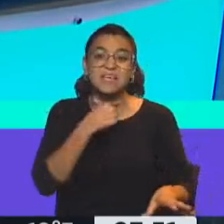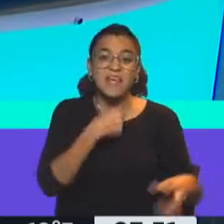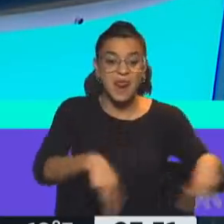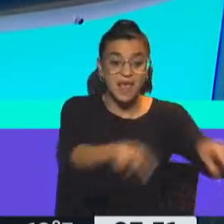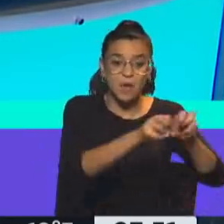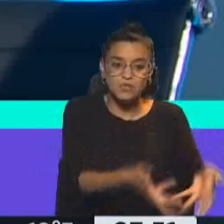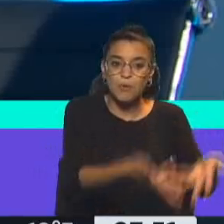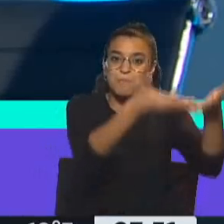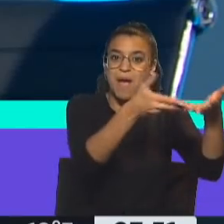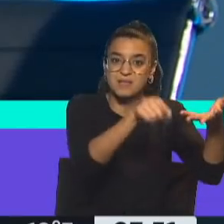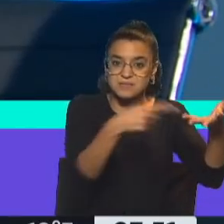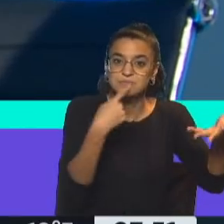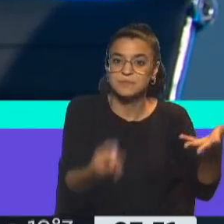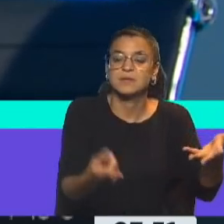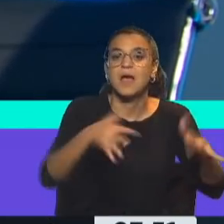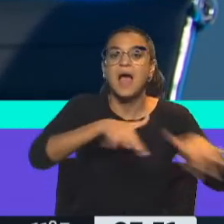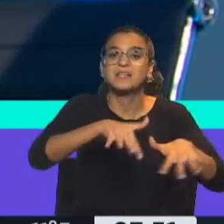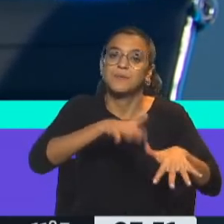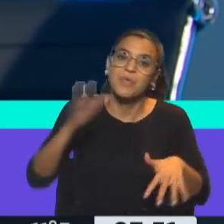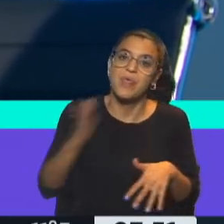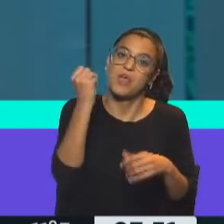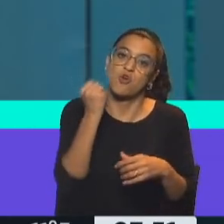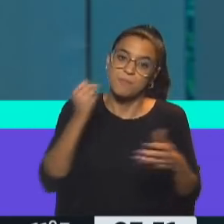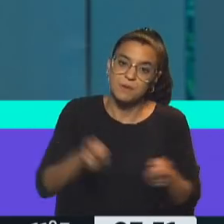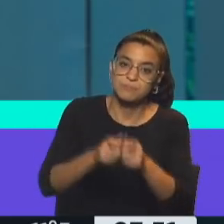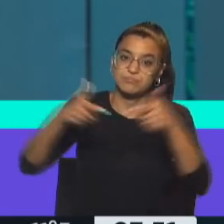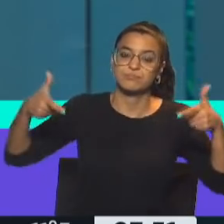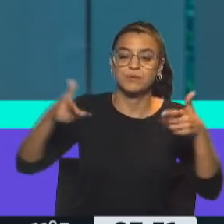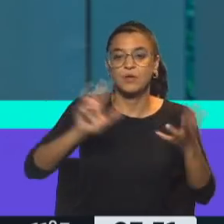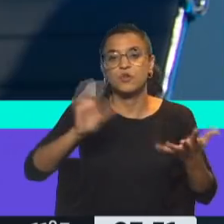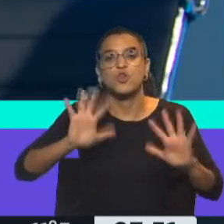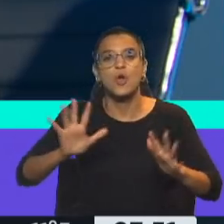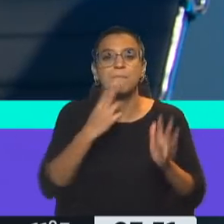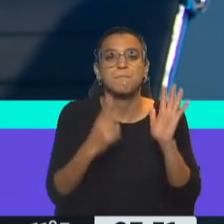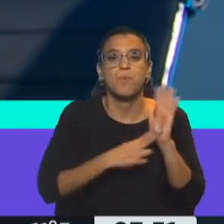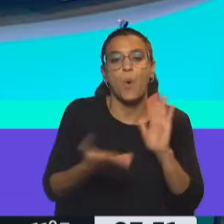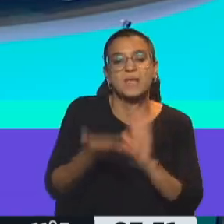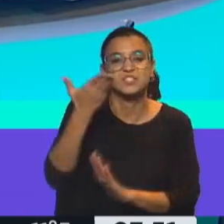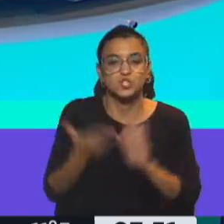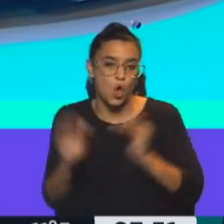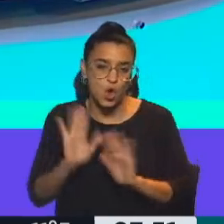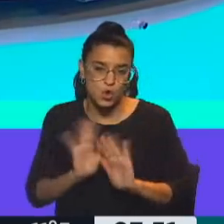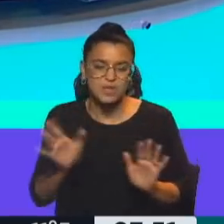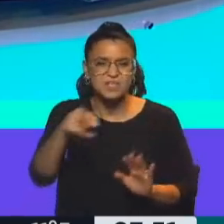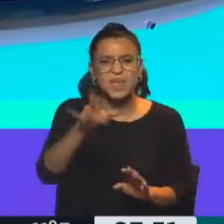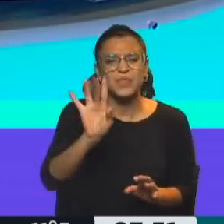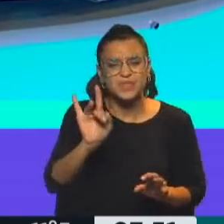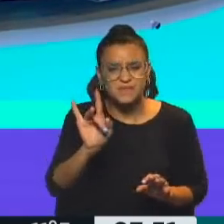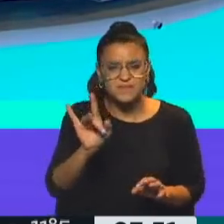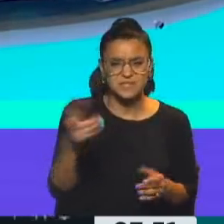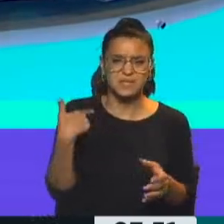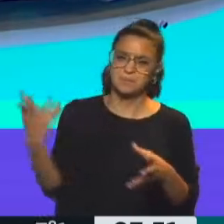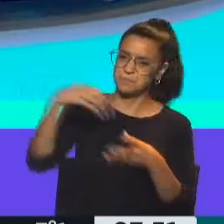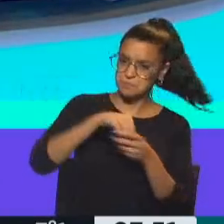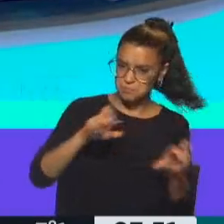recaudación a partir de aumentar la actividad económica, sin modificar el esquema impositivo. Pero eso difícilmente puede estar contemplado